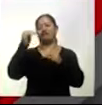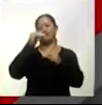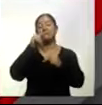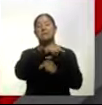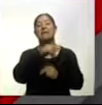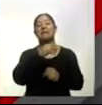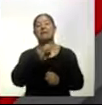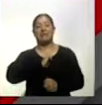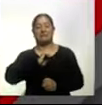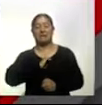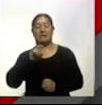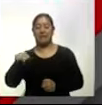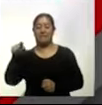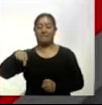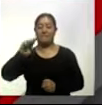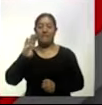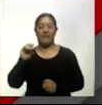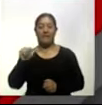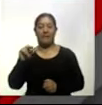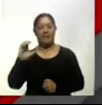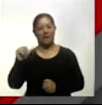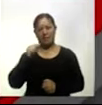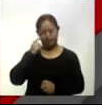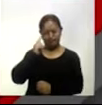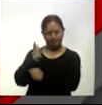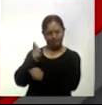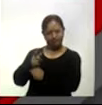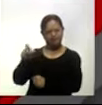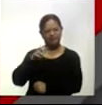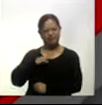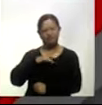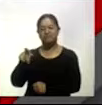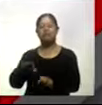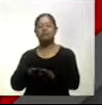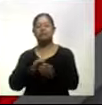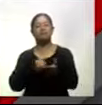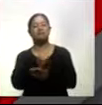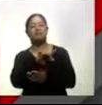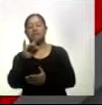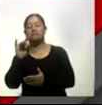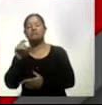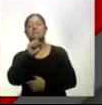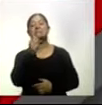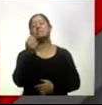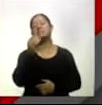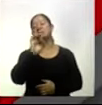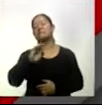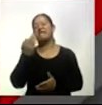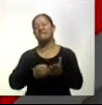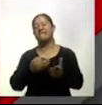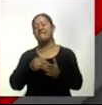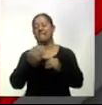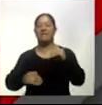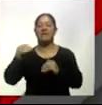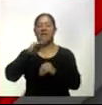Barcelona es el señalado por la crisis de resultados ya que con 18 duelos dirigidos tiene un 69% de rendimiento el mismo que tuvo Ernesto